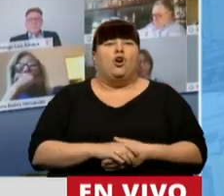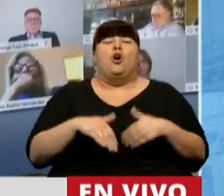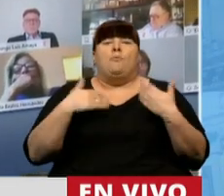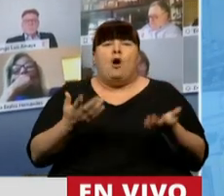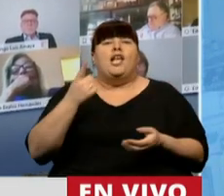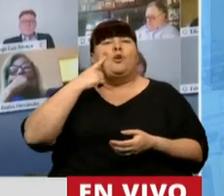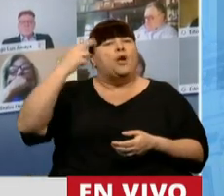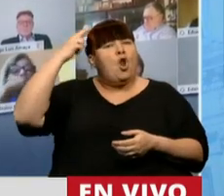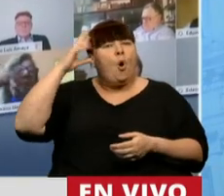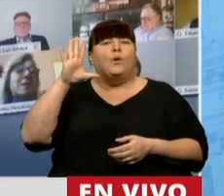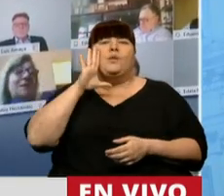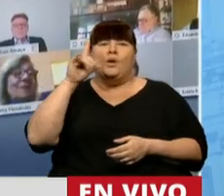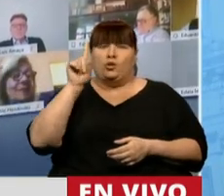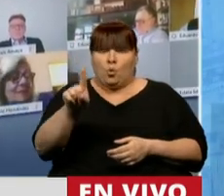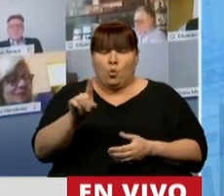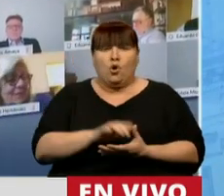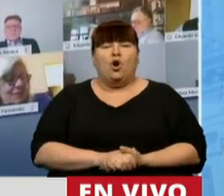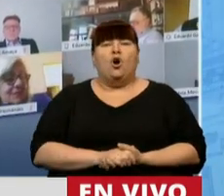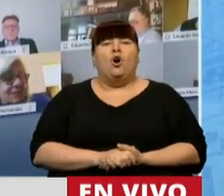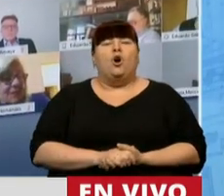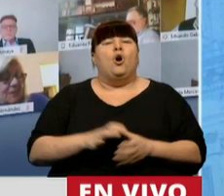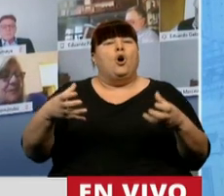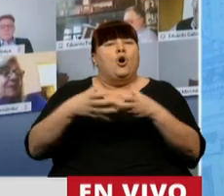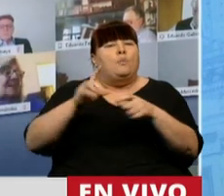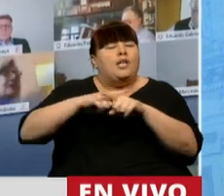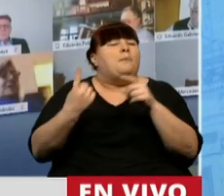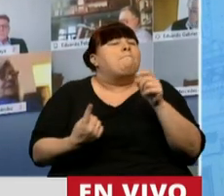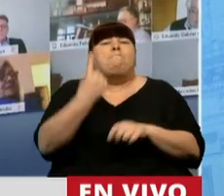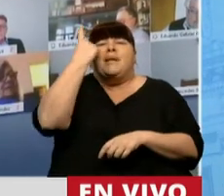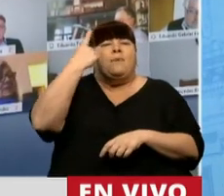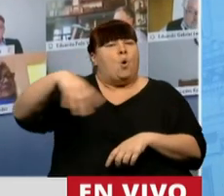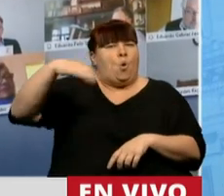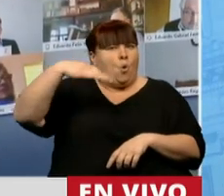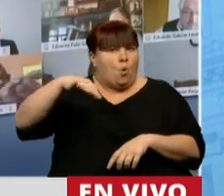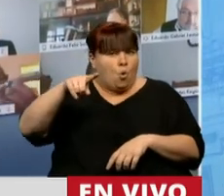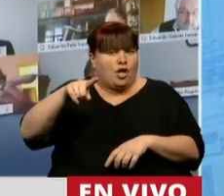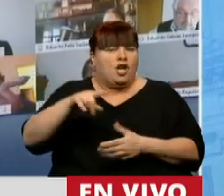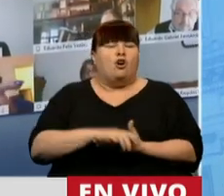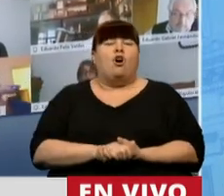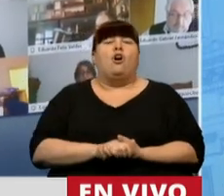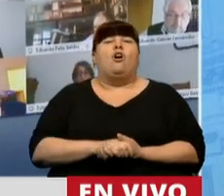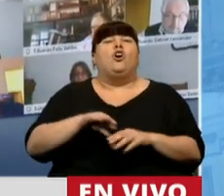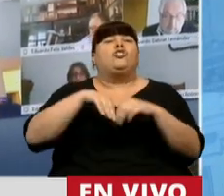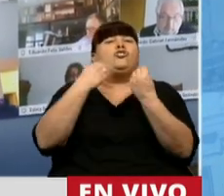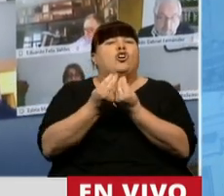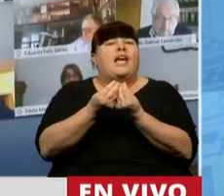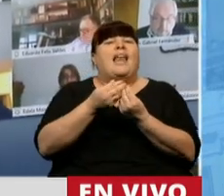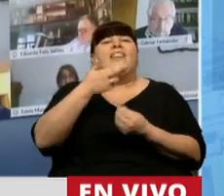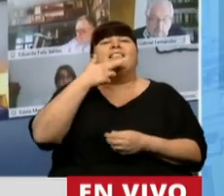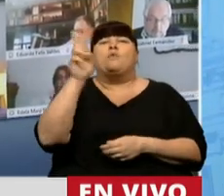en 1951, nuestro partido fue el primero y único en contar con 16